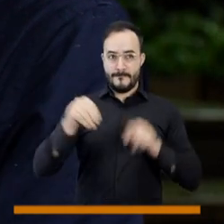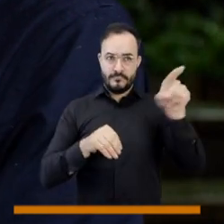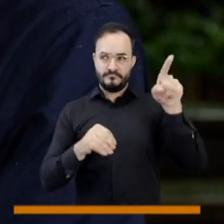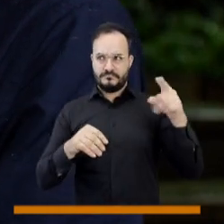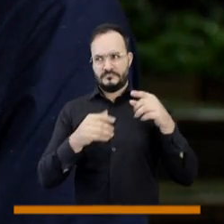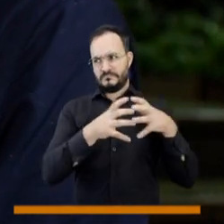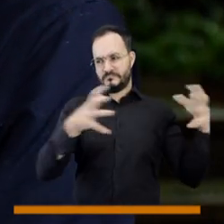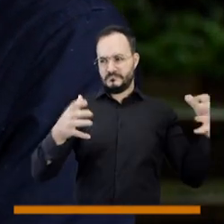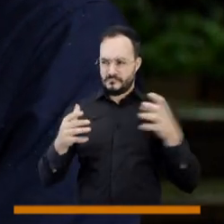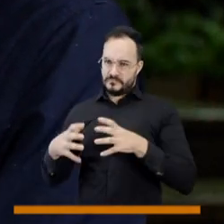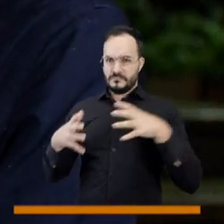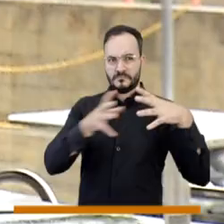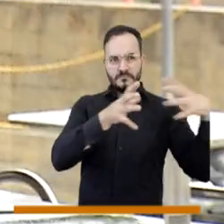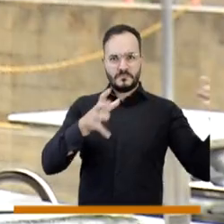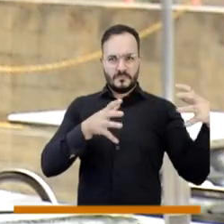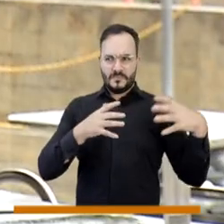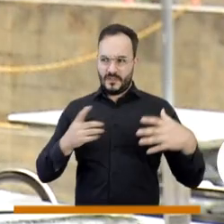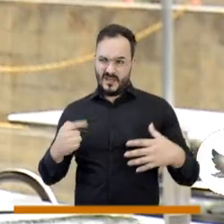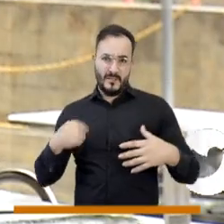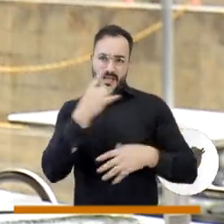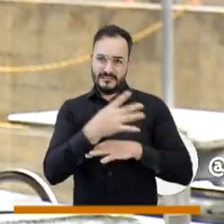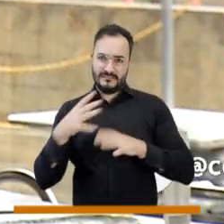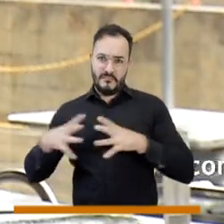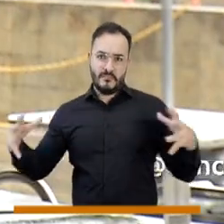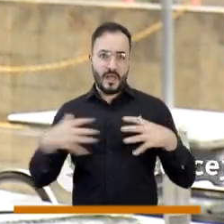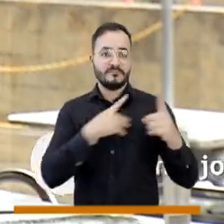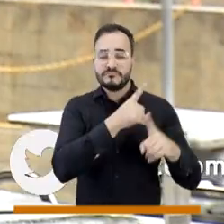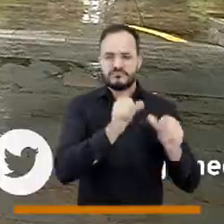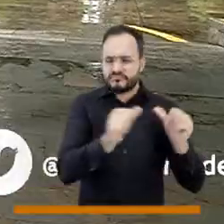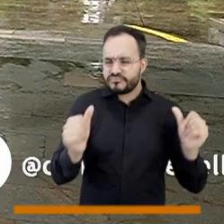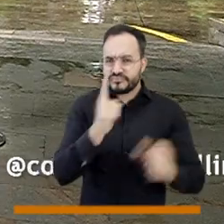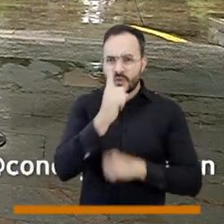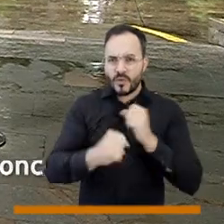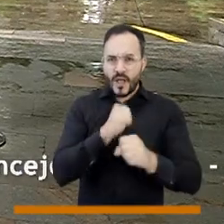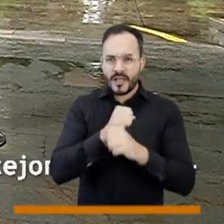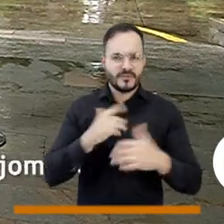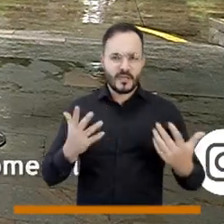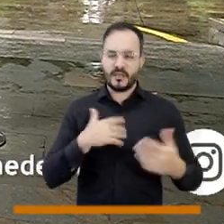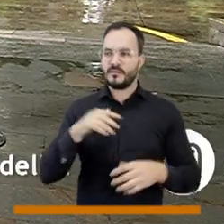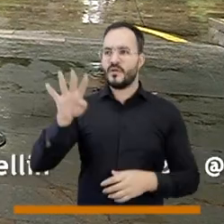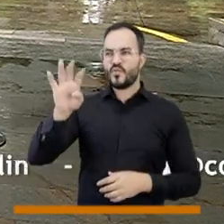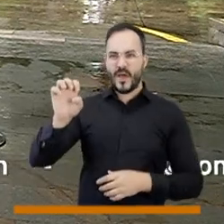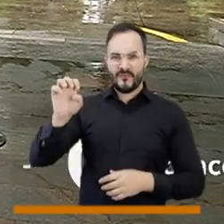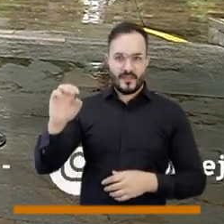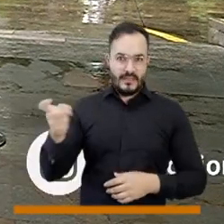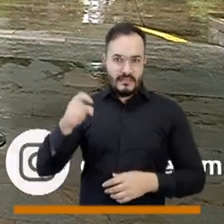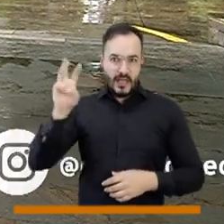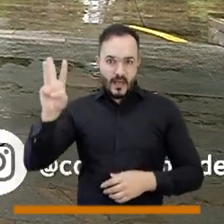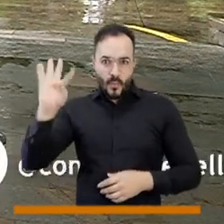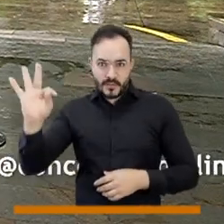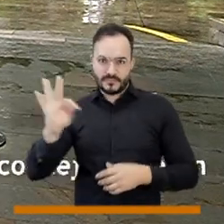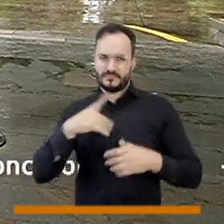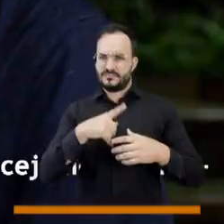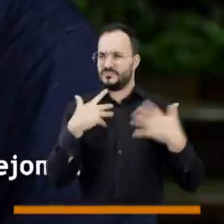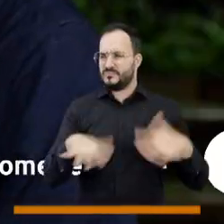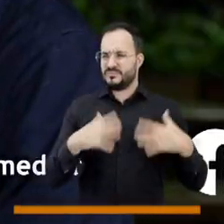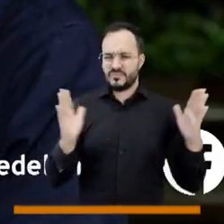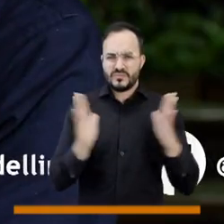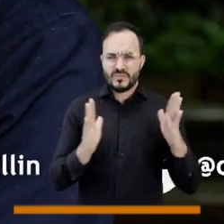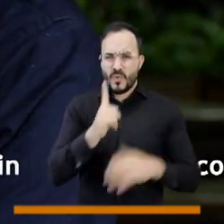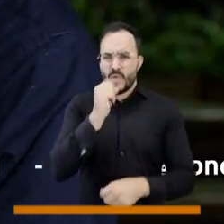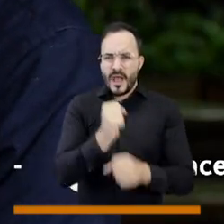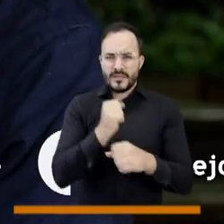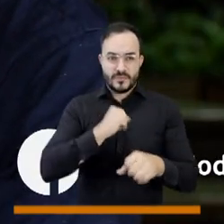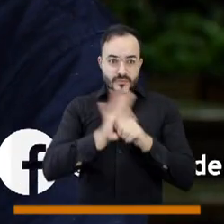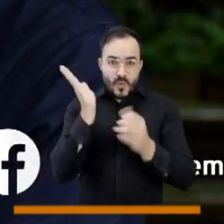económicos, tal vez sea el doble de grande, el doble de población, Vietnam en un año montó 9 gigavatios en techos, montó 3 situangos en